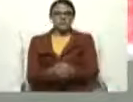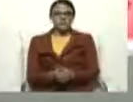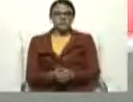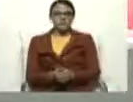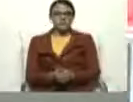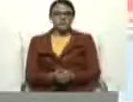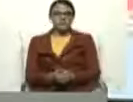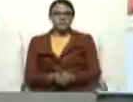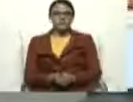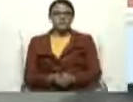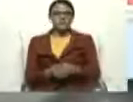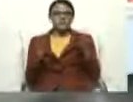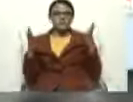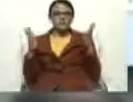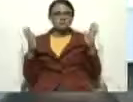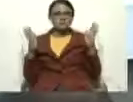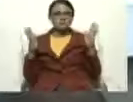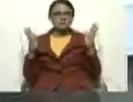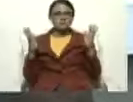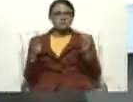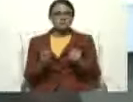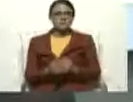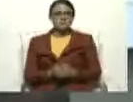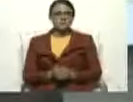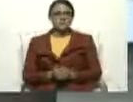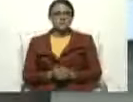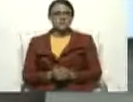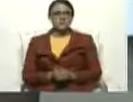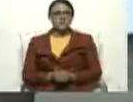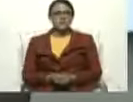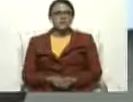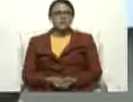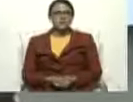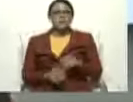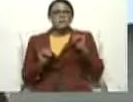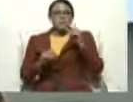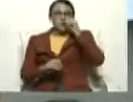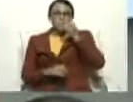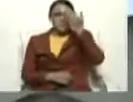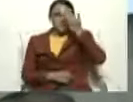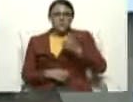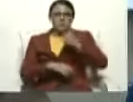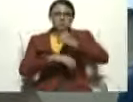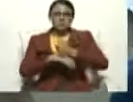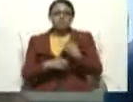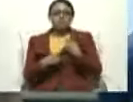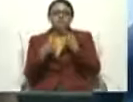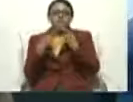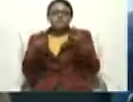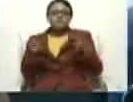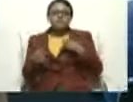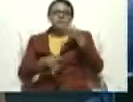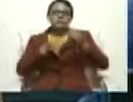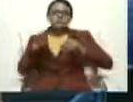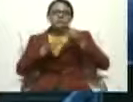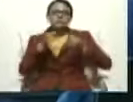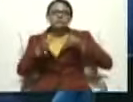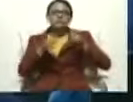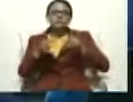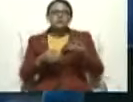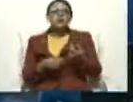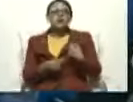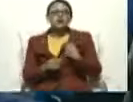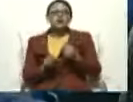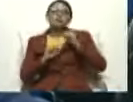acá vamos a escuchar las palabras del presidente del Poder Electoral, doctor Elvis Amoroso, precisamente en este comunicado que ha leído